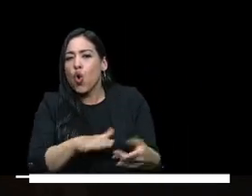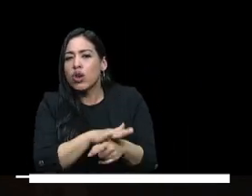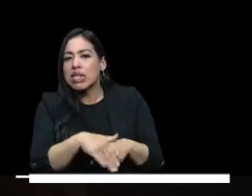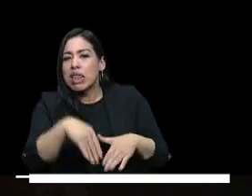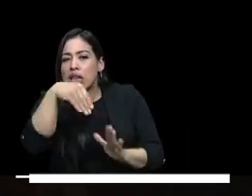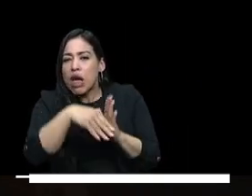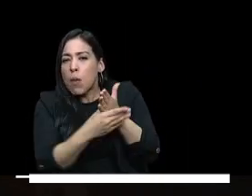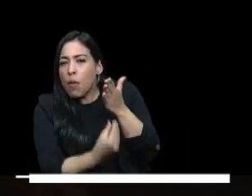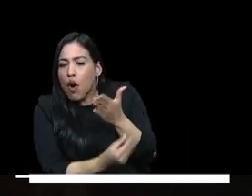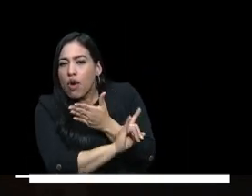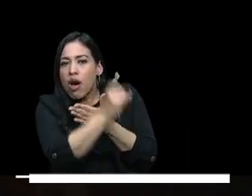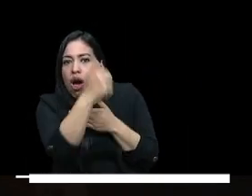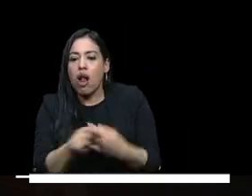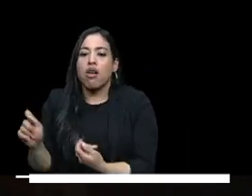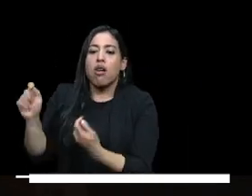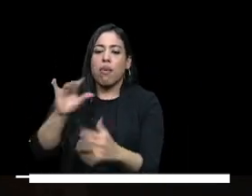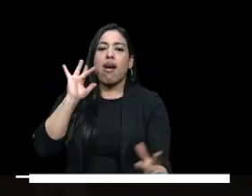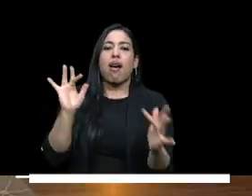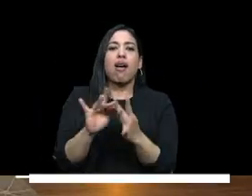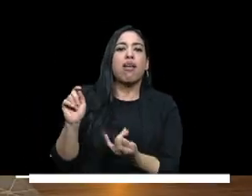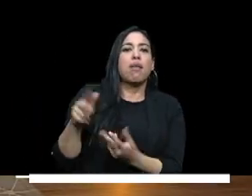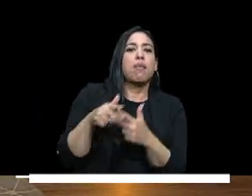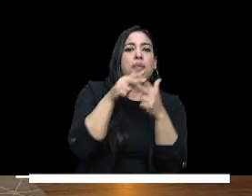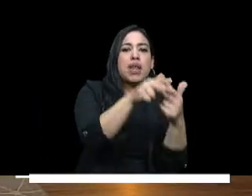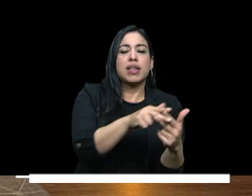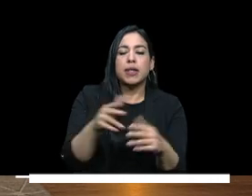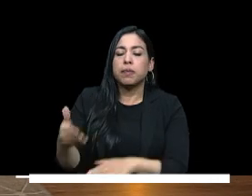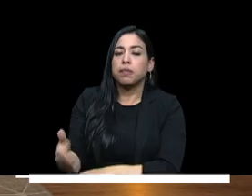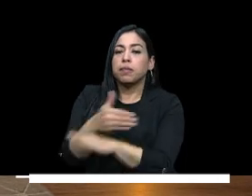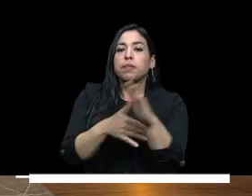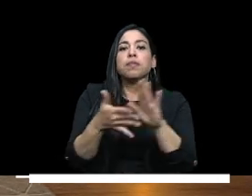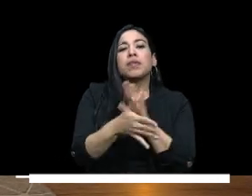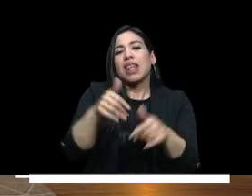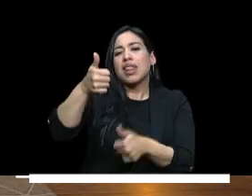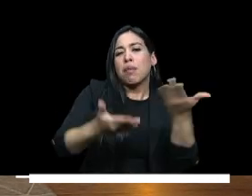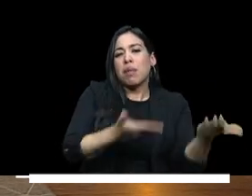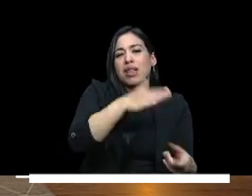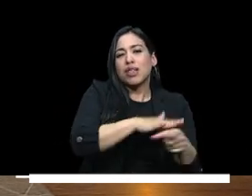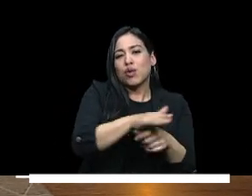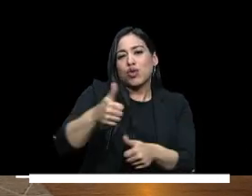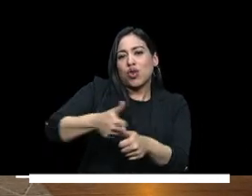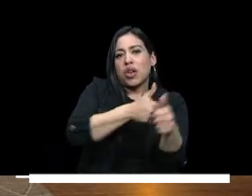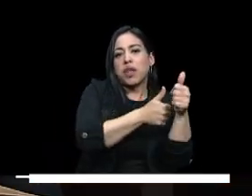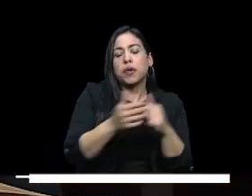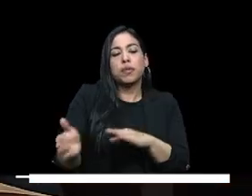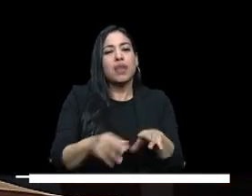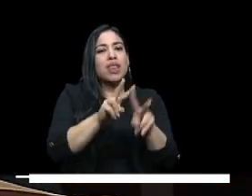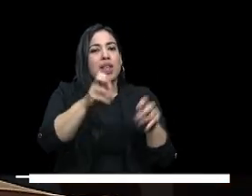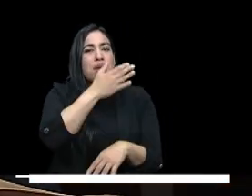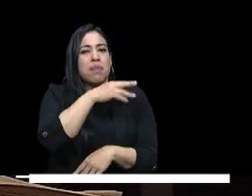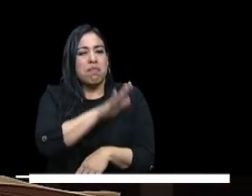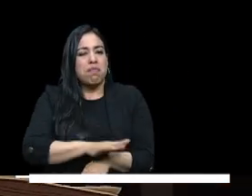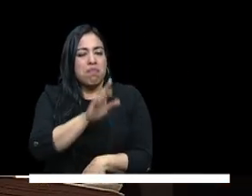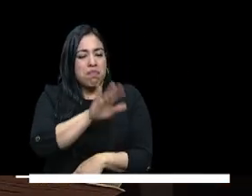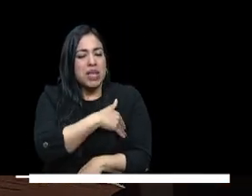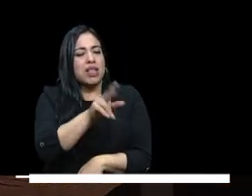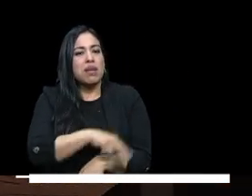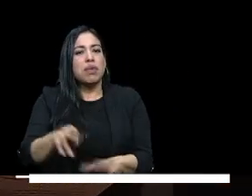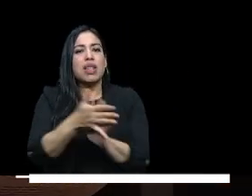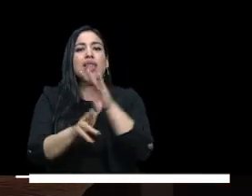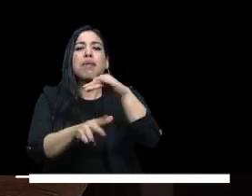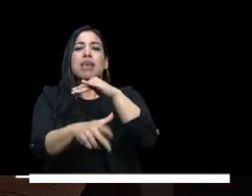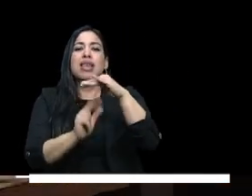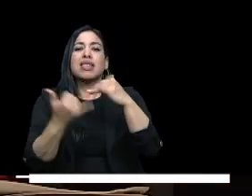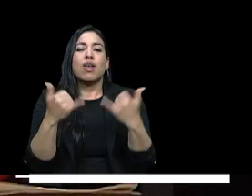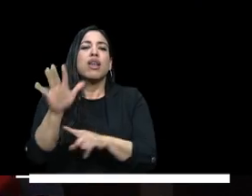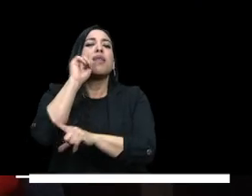entendiendo las dificultades de cada persona ya que lo menciona viceministro hablando del ICTEX los invitamos